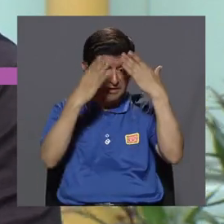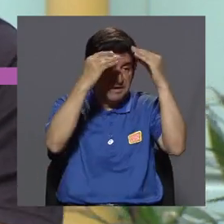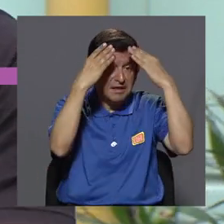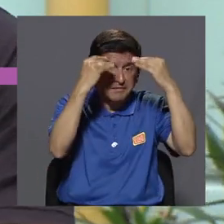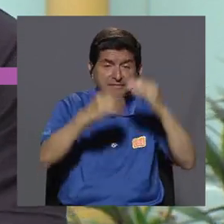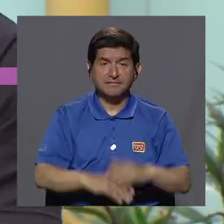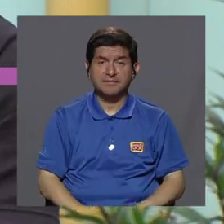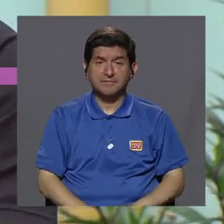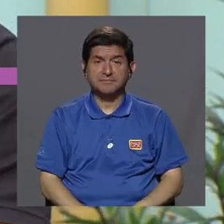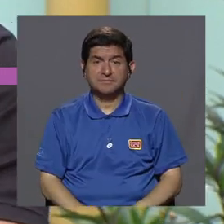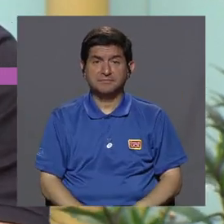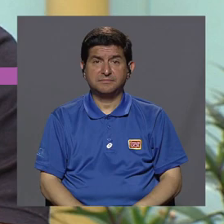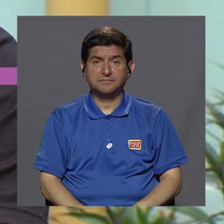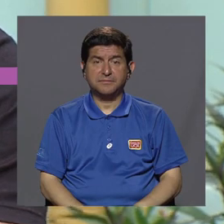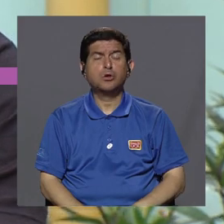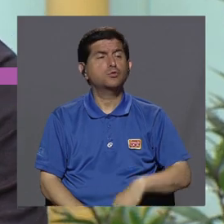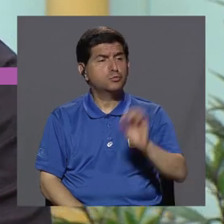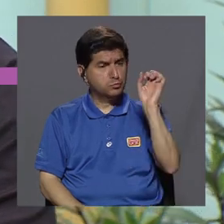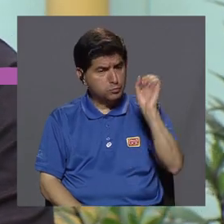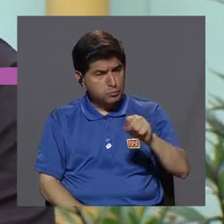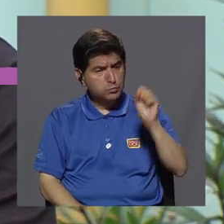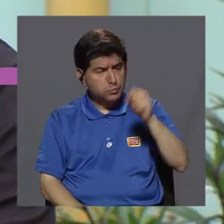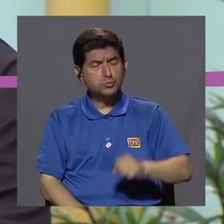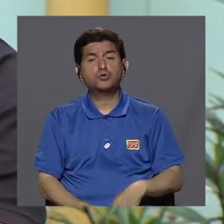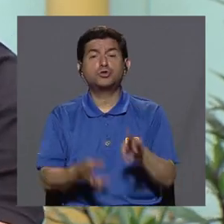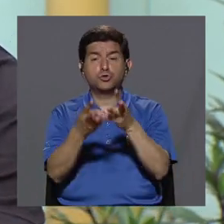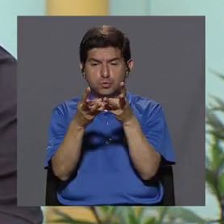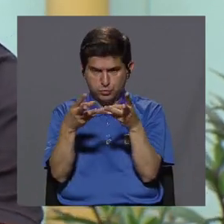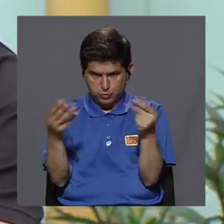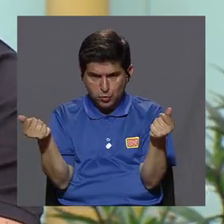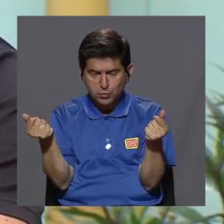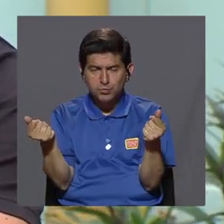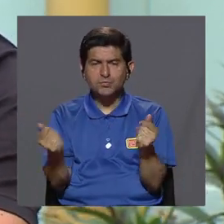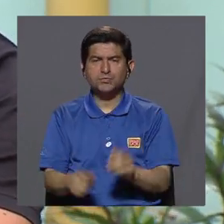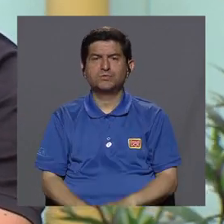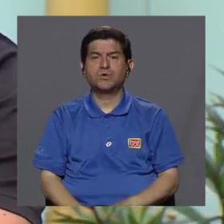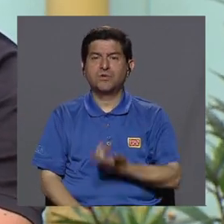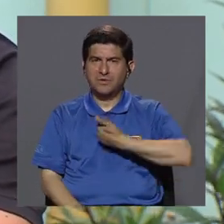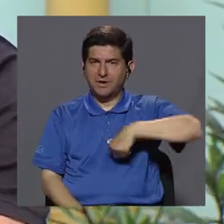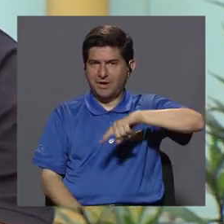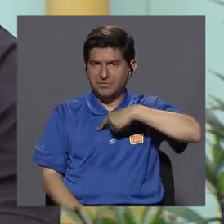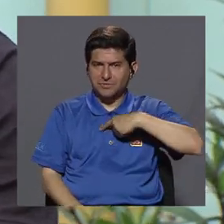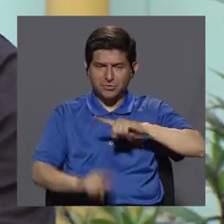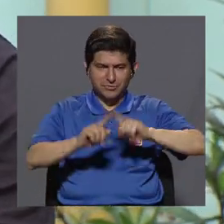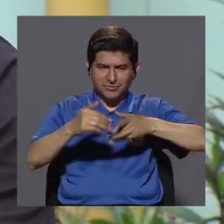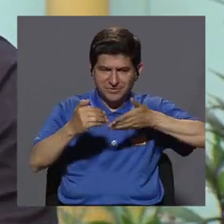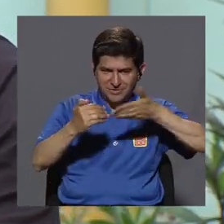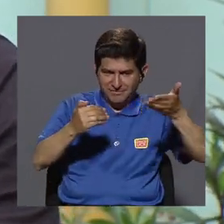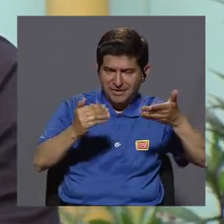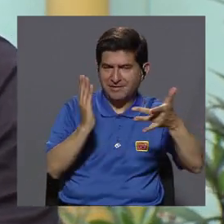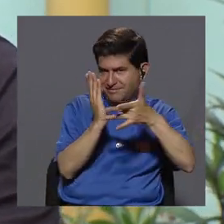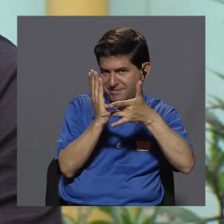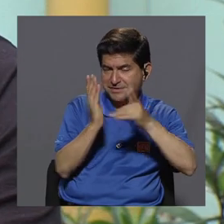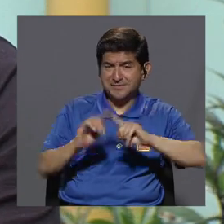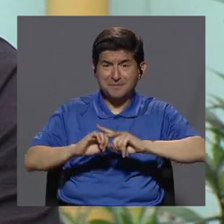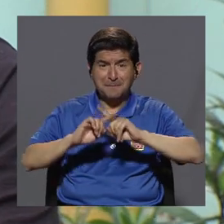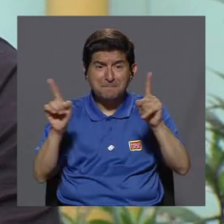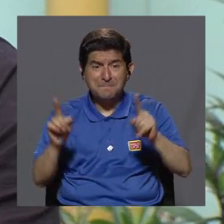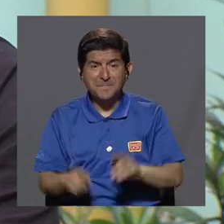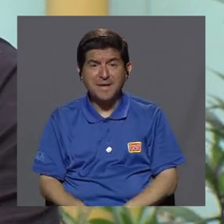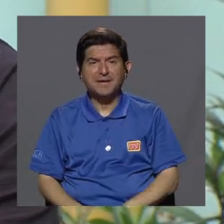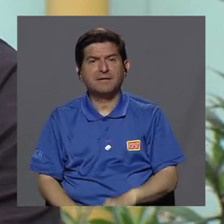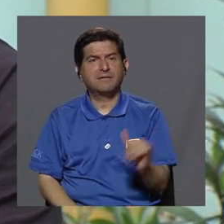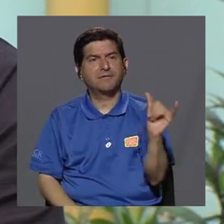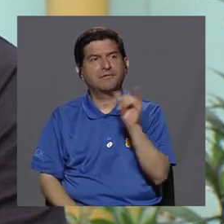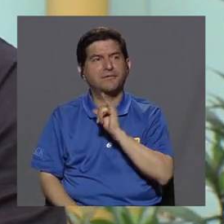información. Aunque nos ha venido a solucionar, por así decirlo, muchas cosas, pero nos ha